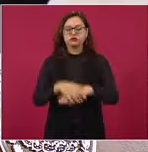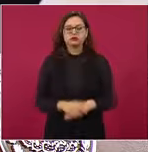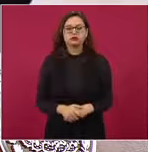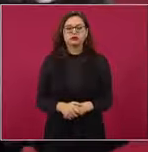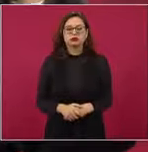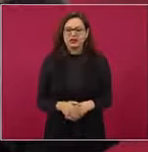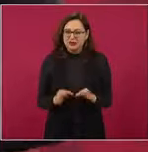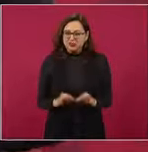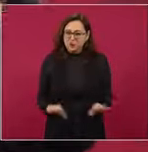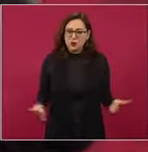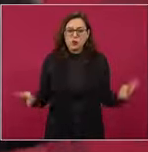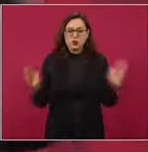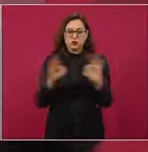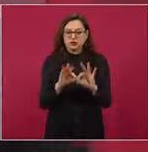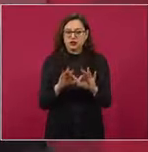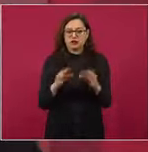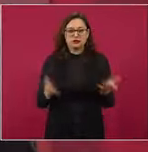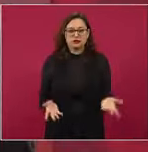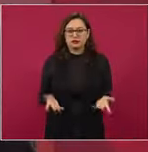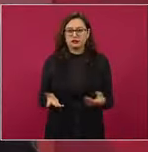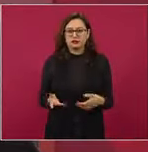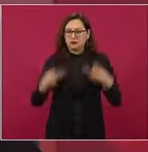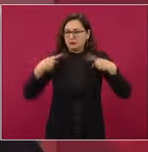una misión superior